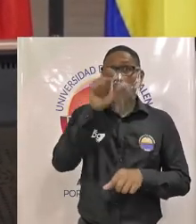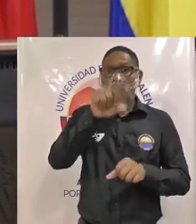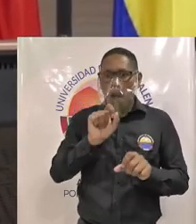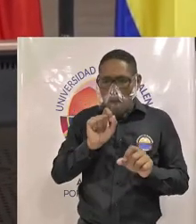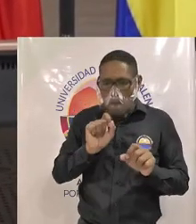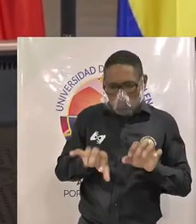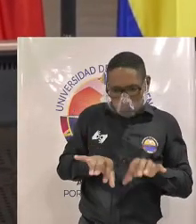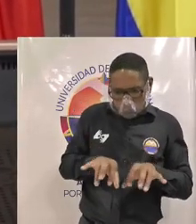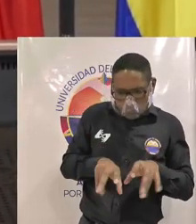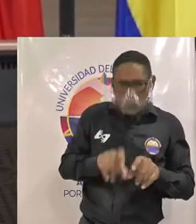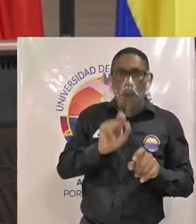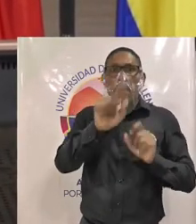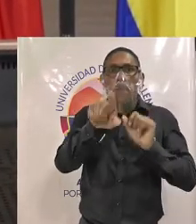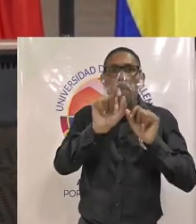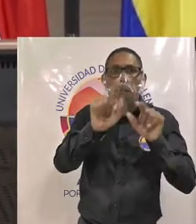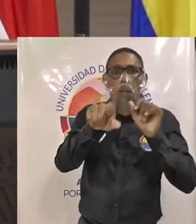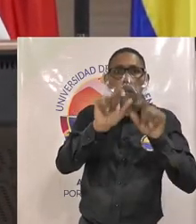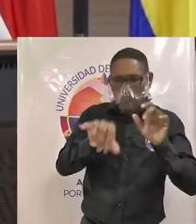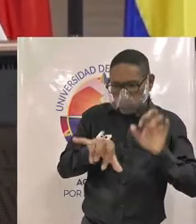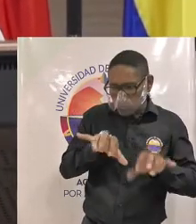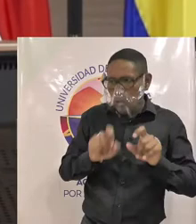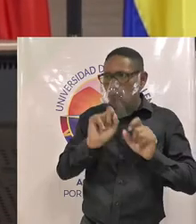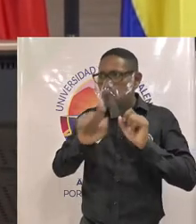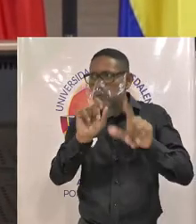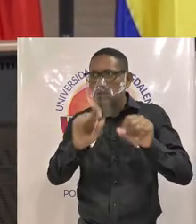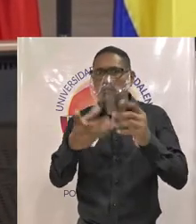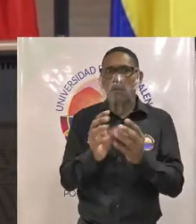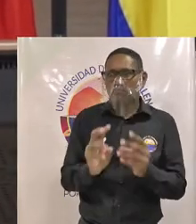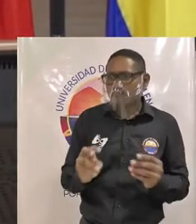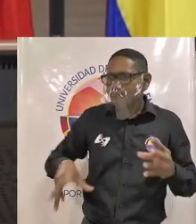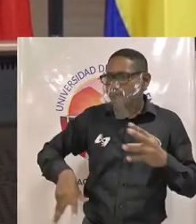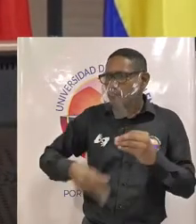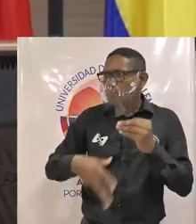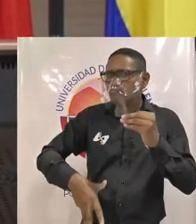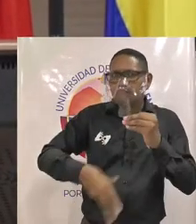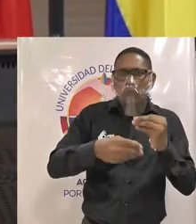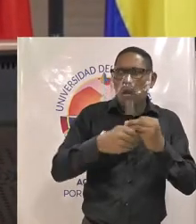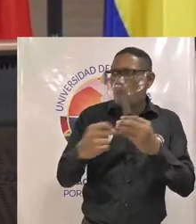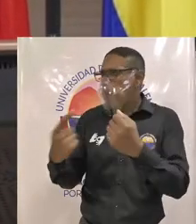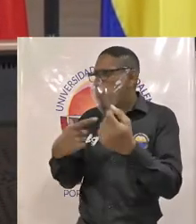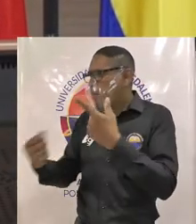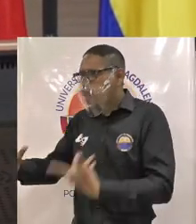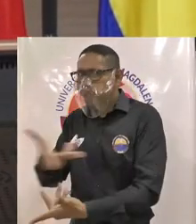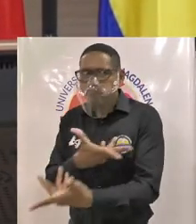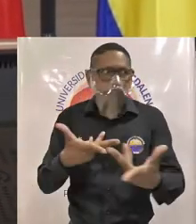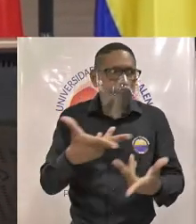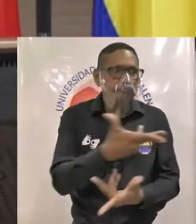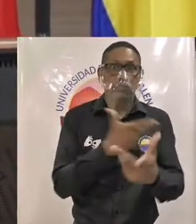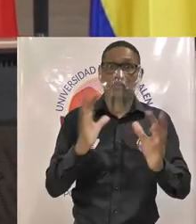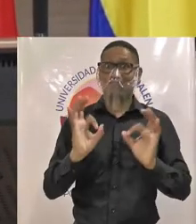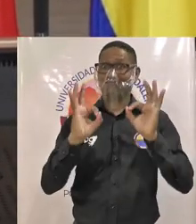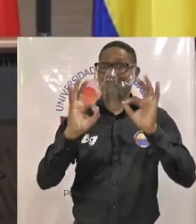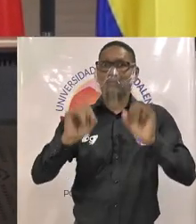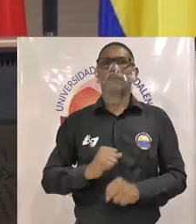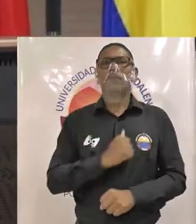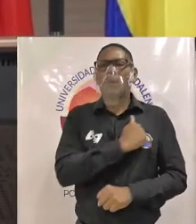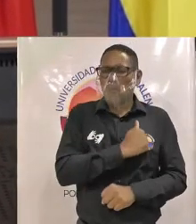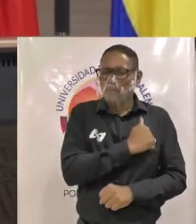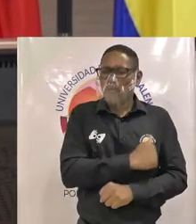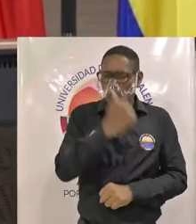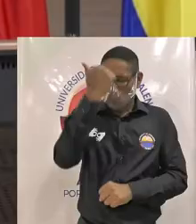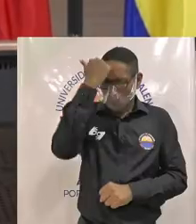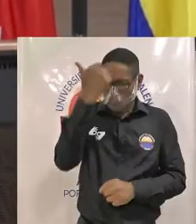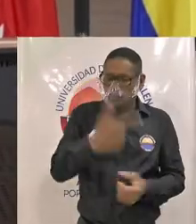preguntas para hacer esto lo más rico posible desde el punto de vista académico profesora tercer eje de